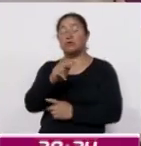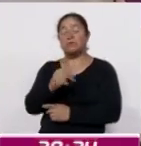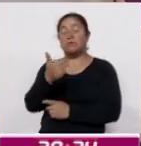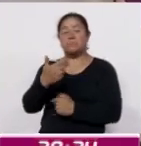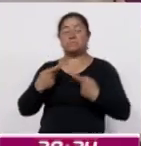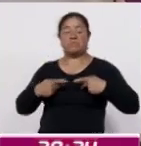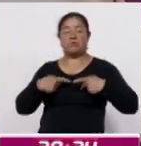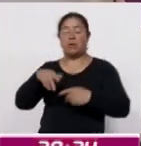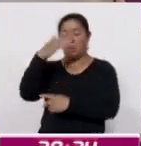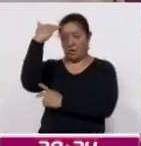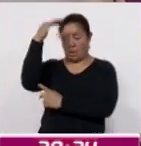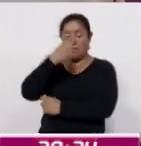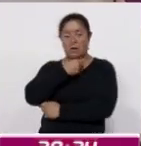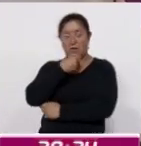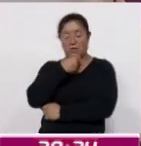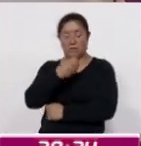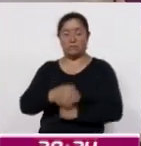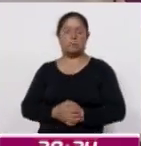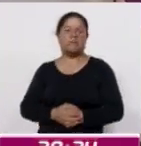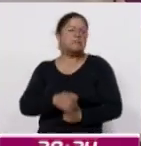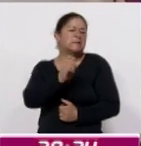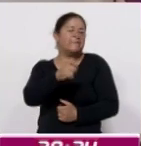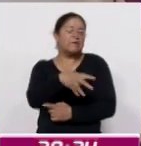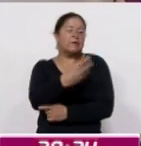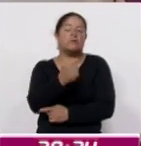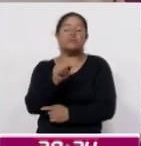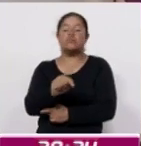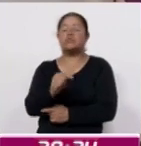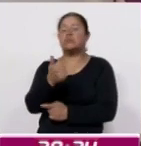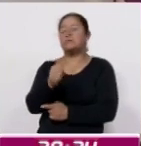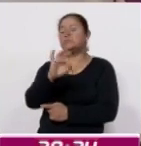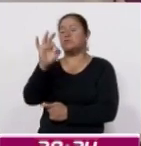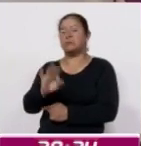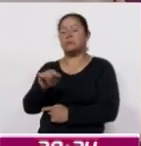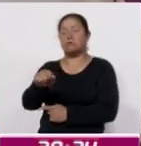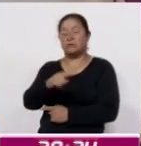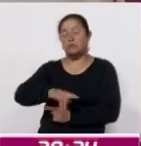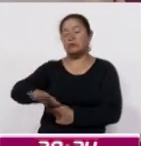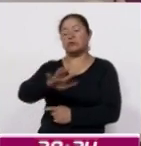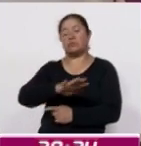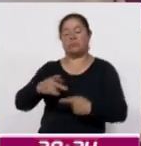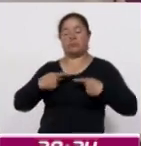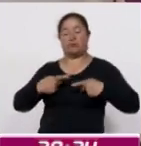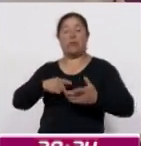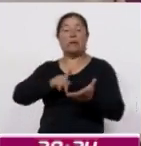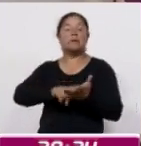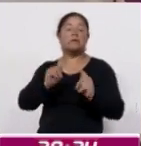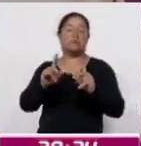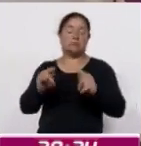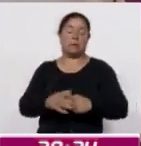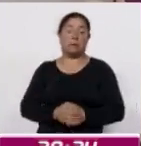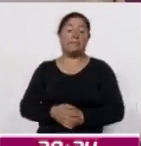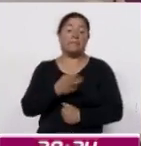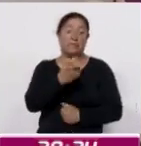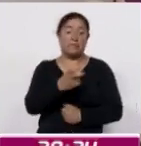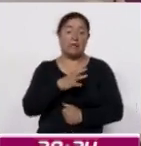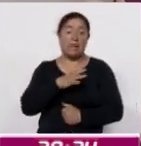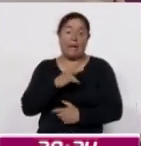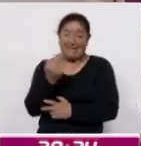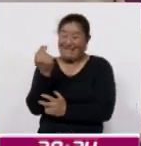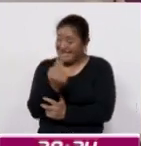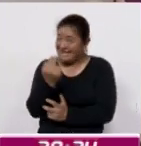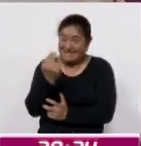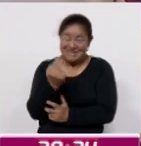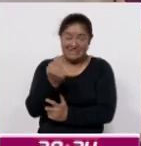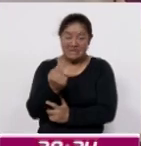adultas mayores, es decir, el 14.6% de la población del Estado. De ahí esta gran necesidad